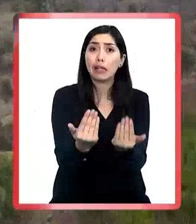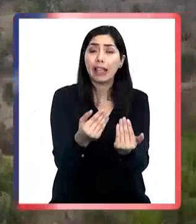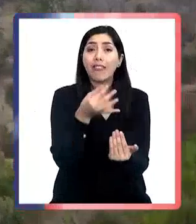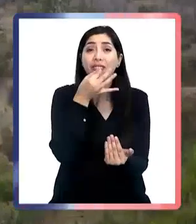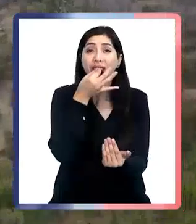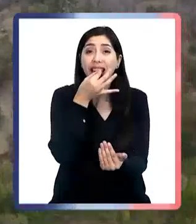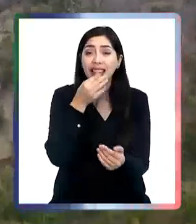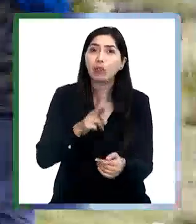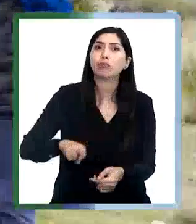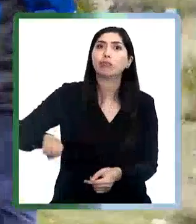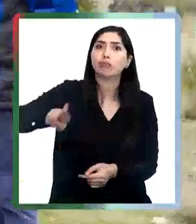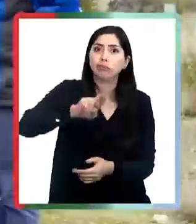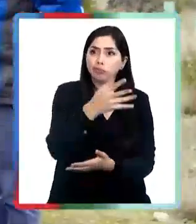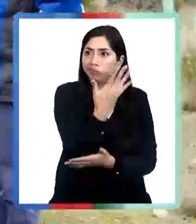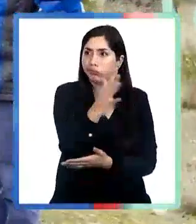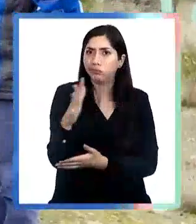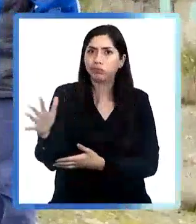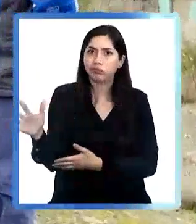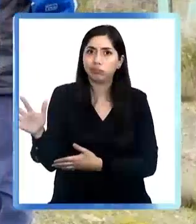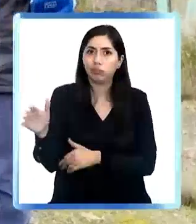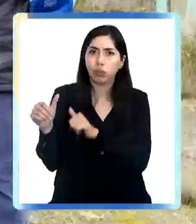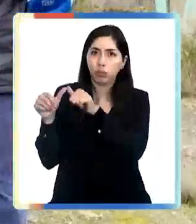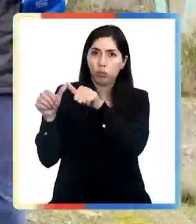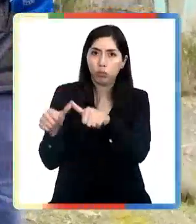áreas verdes y sustentables.